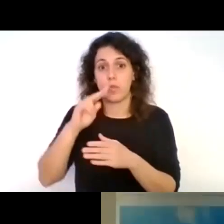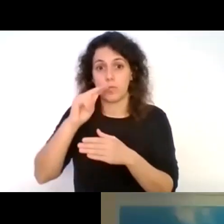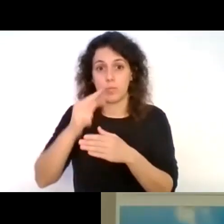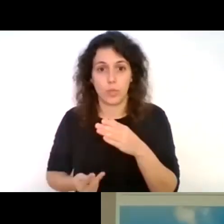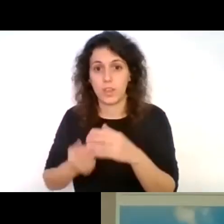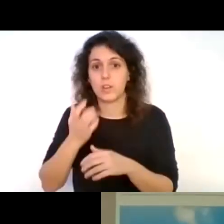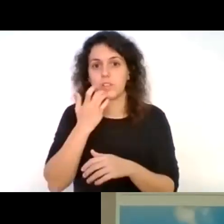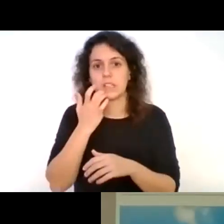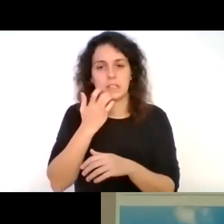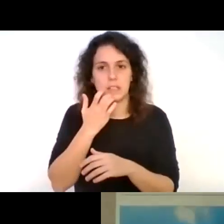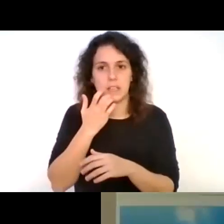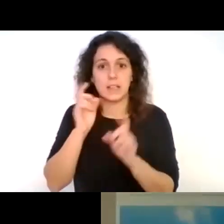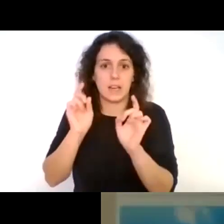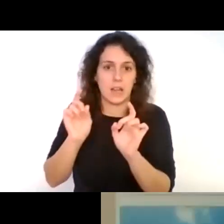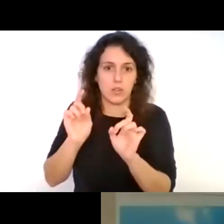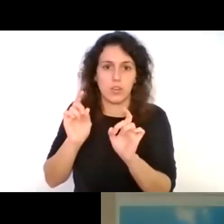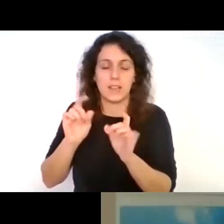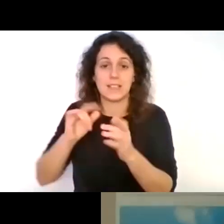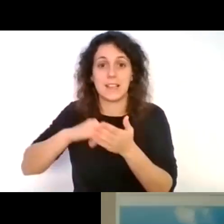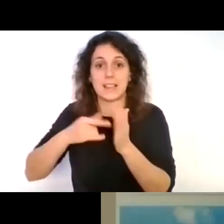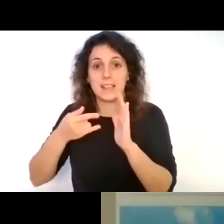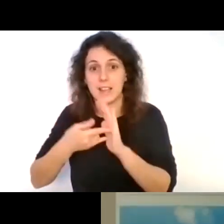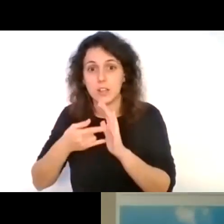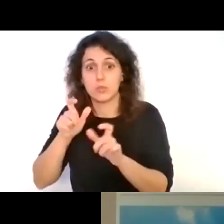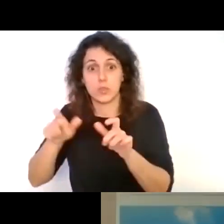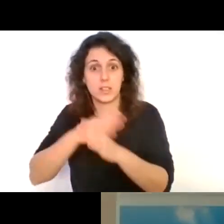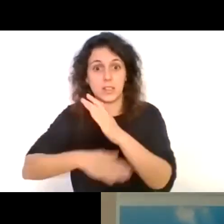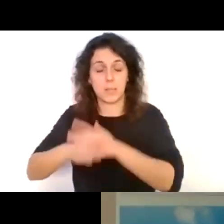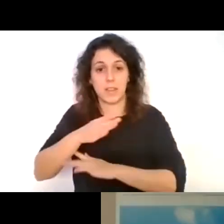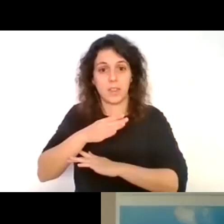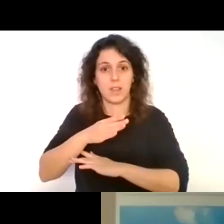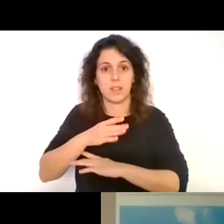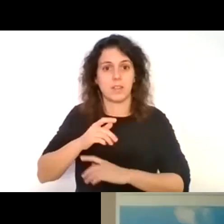existen entrenadores o técnicos que sean personas con discapacidad.